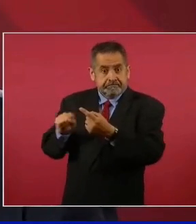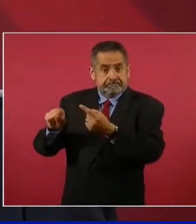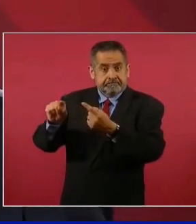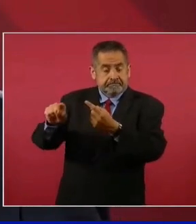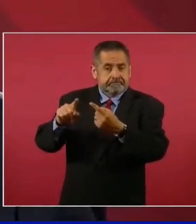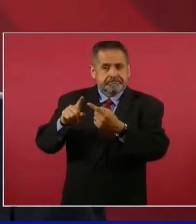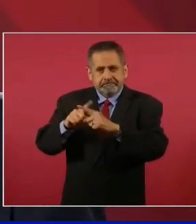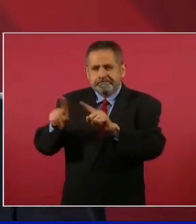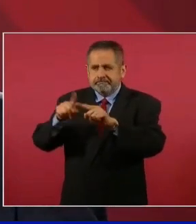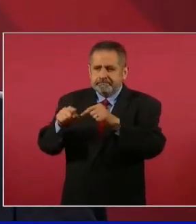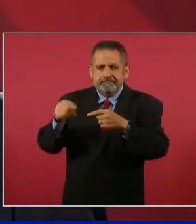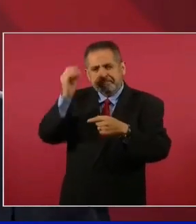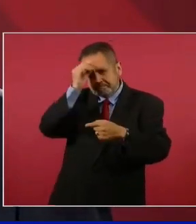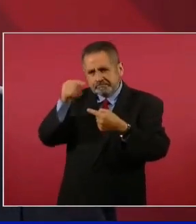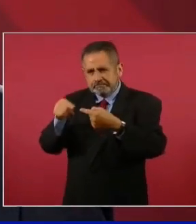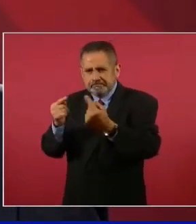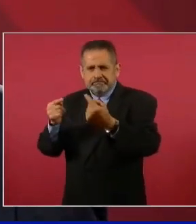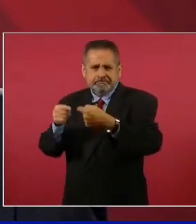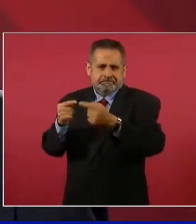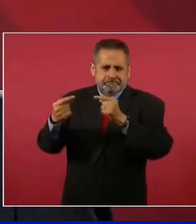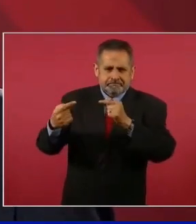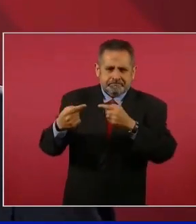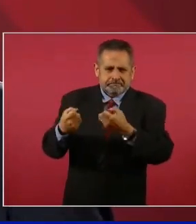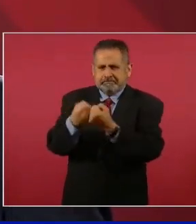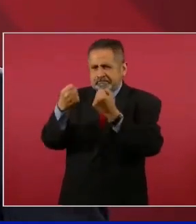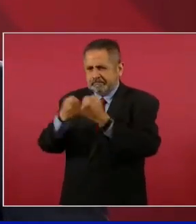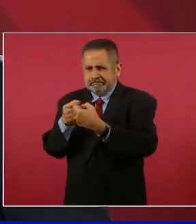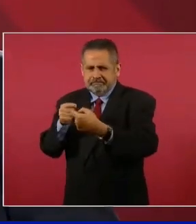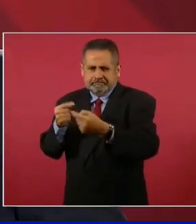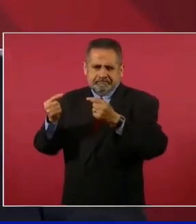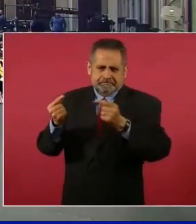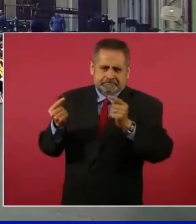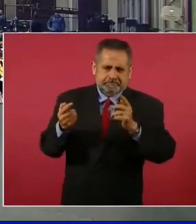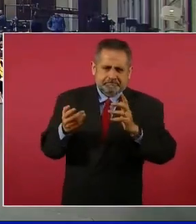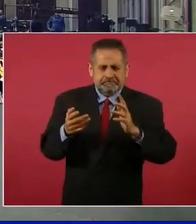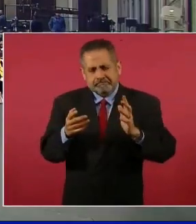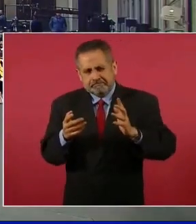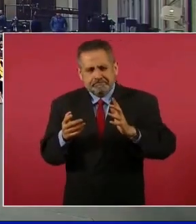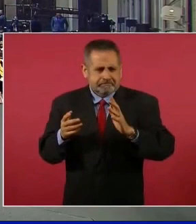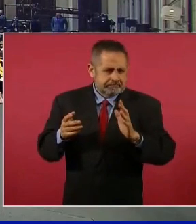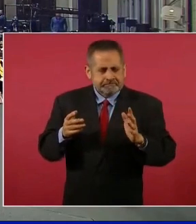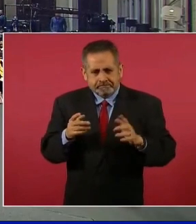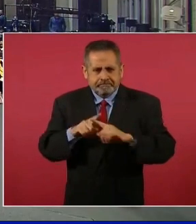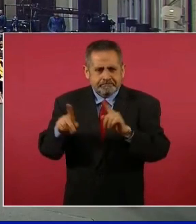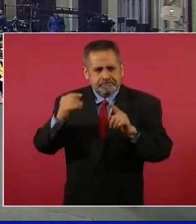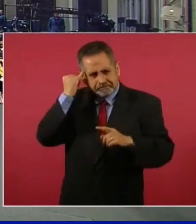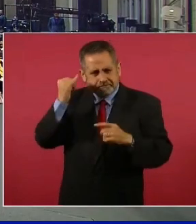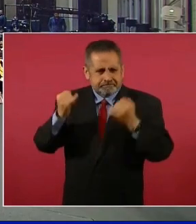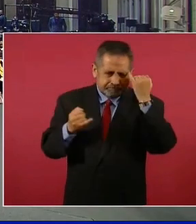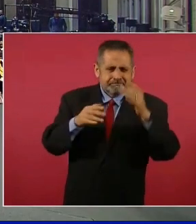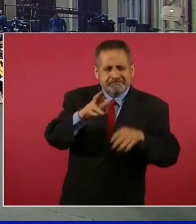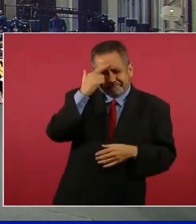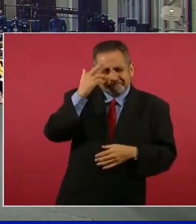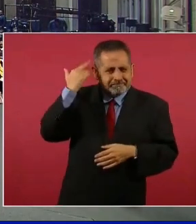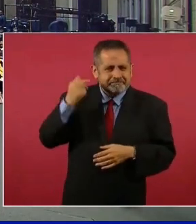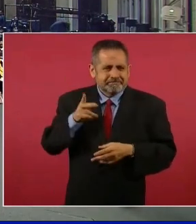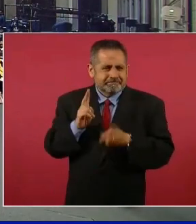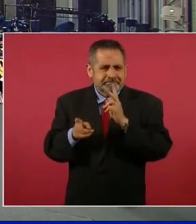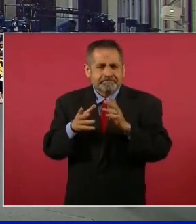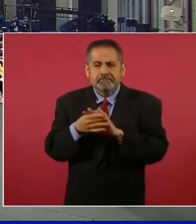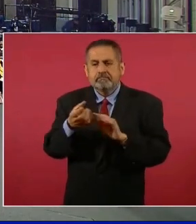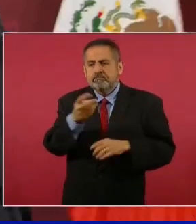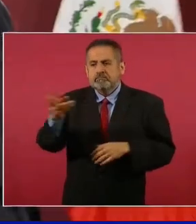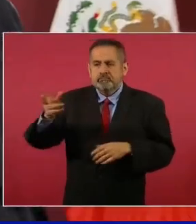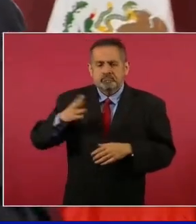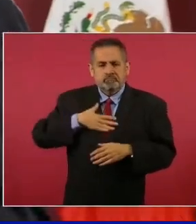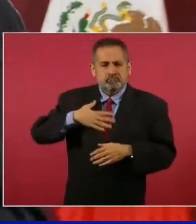diferencias, se confrontan, son posturas distintas. Ya hablábamos de que hay gente con